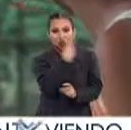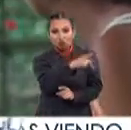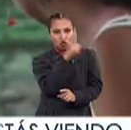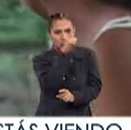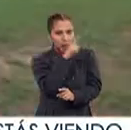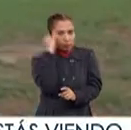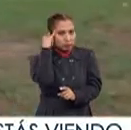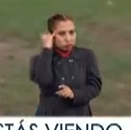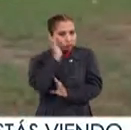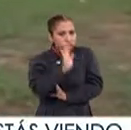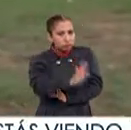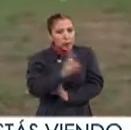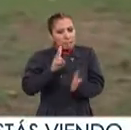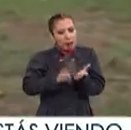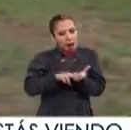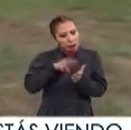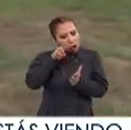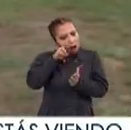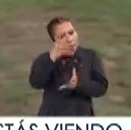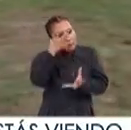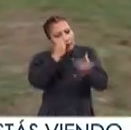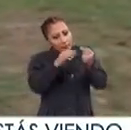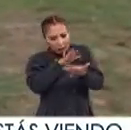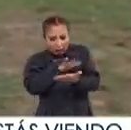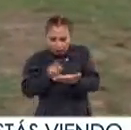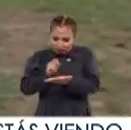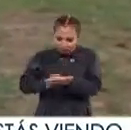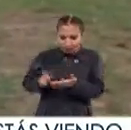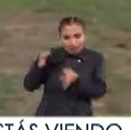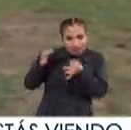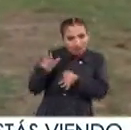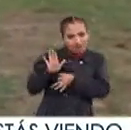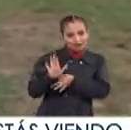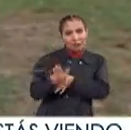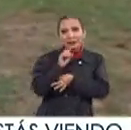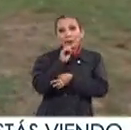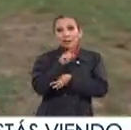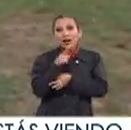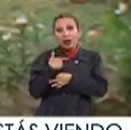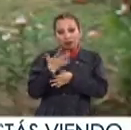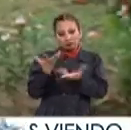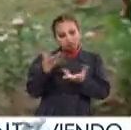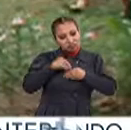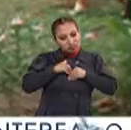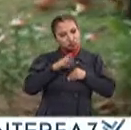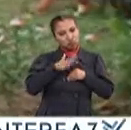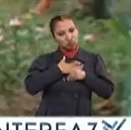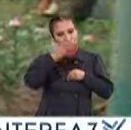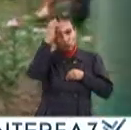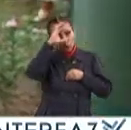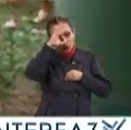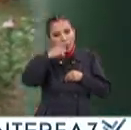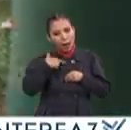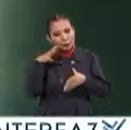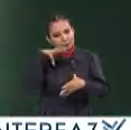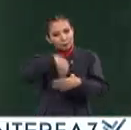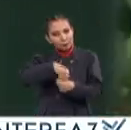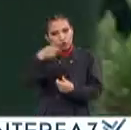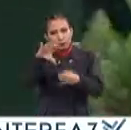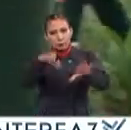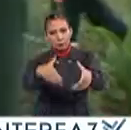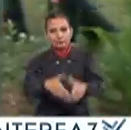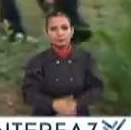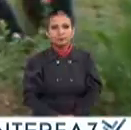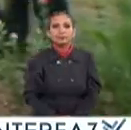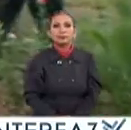De una lengua indígena La valoren Aprendan a leerla y escribirla Además de que se identifiquen con su cultura Y se involucren con su